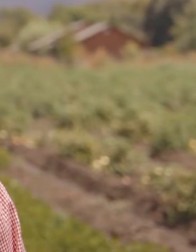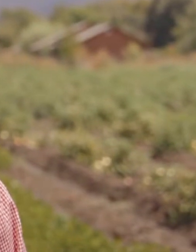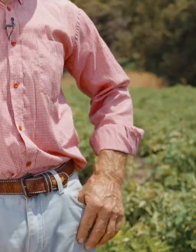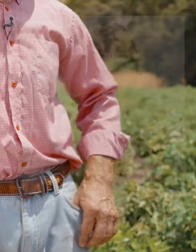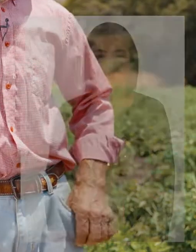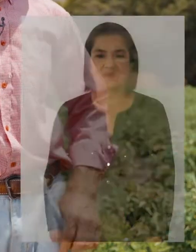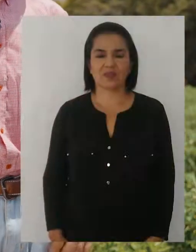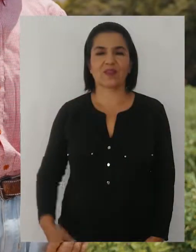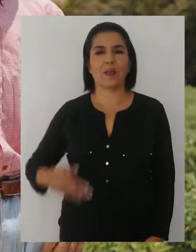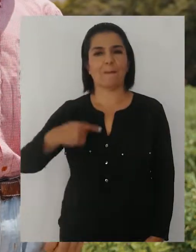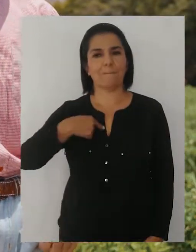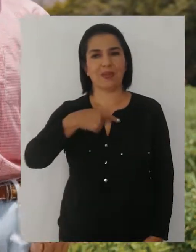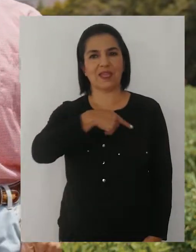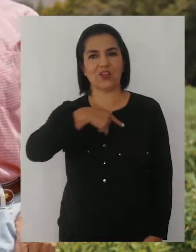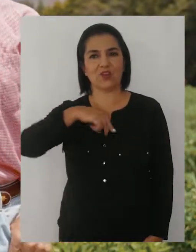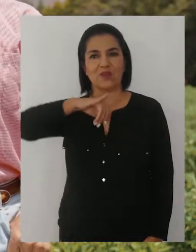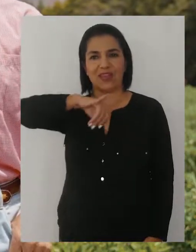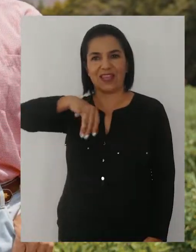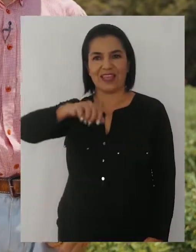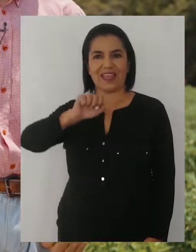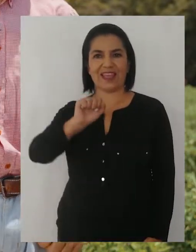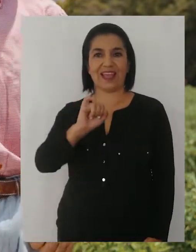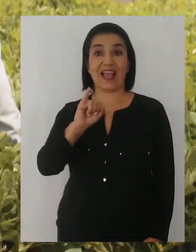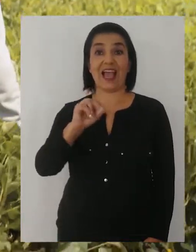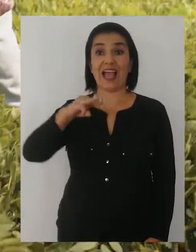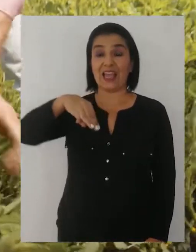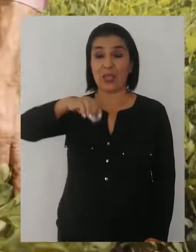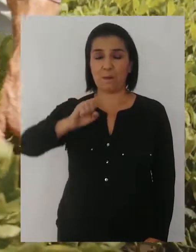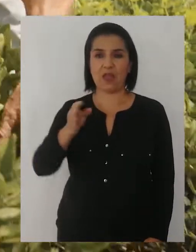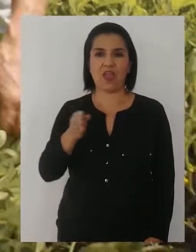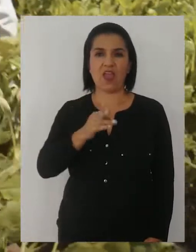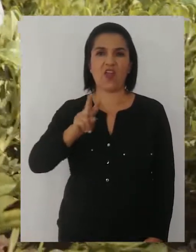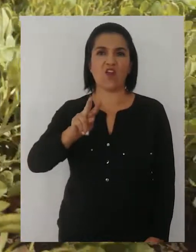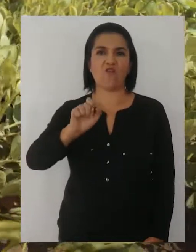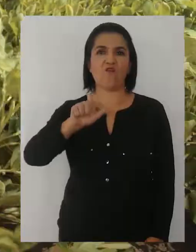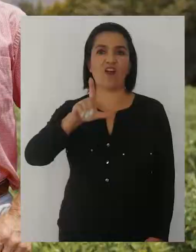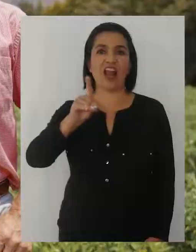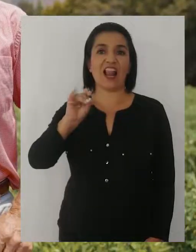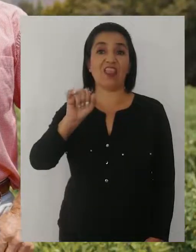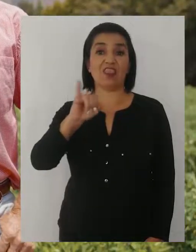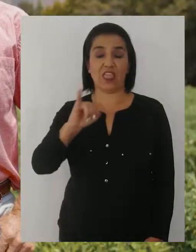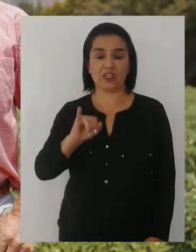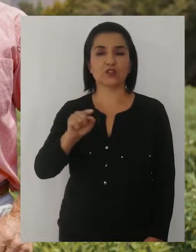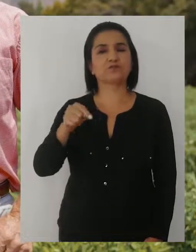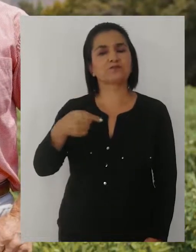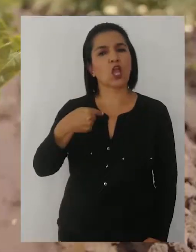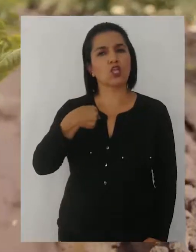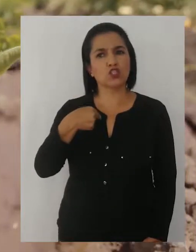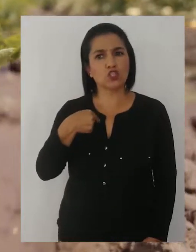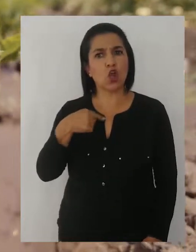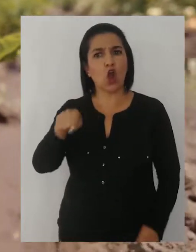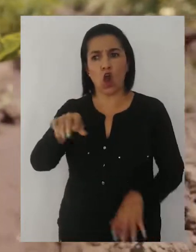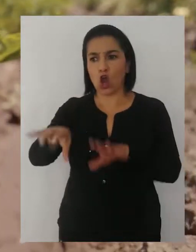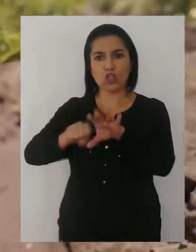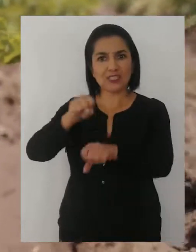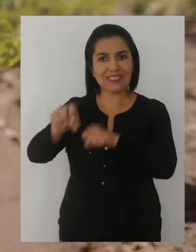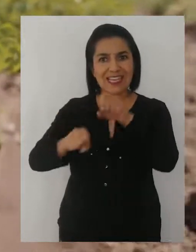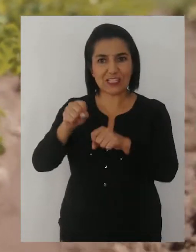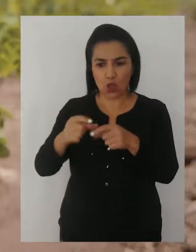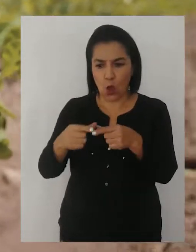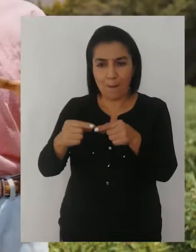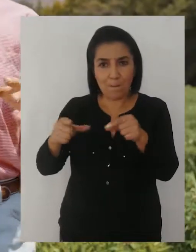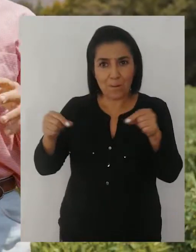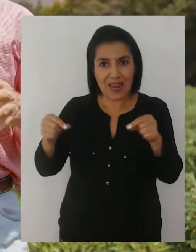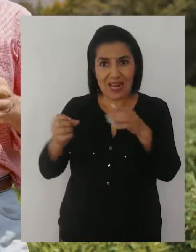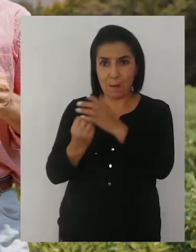Mi nombre es Jaime Gabriel Valdés Mesa. Yo cosecho maní. El maní es lo que está aquí a mi espalda, son las matas, las